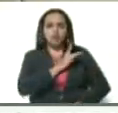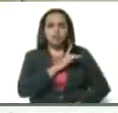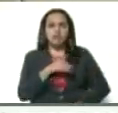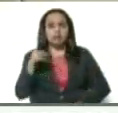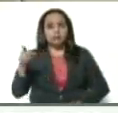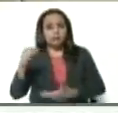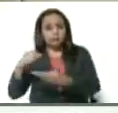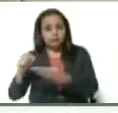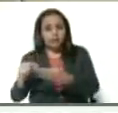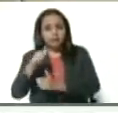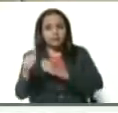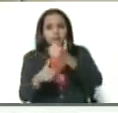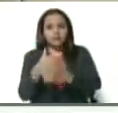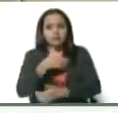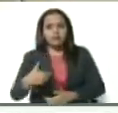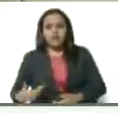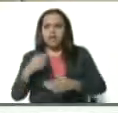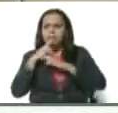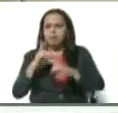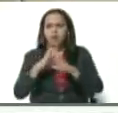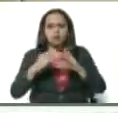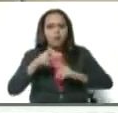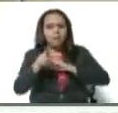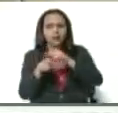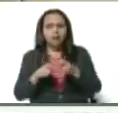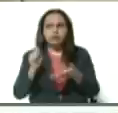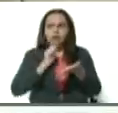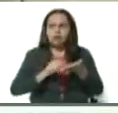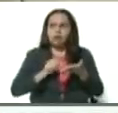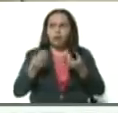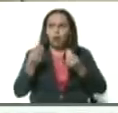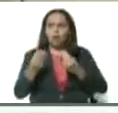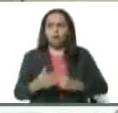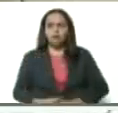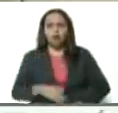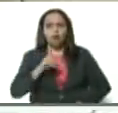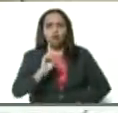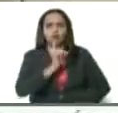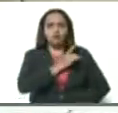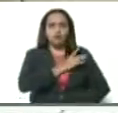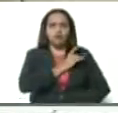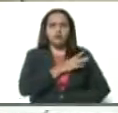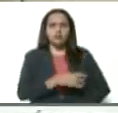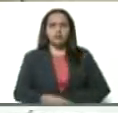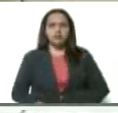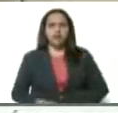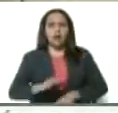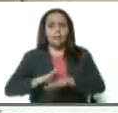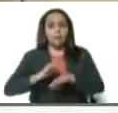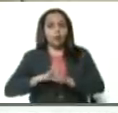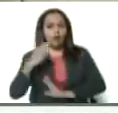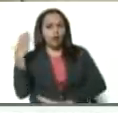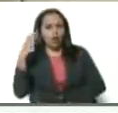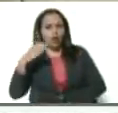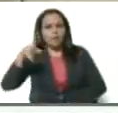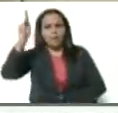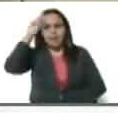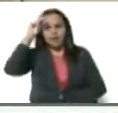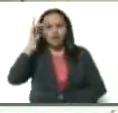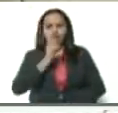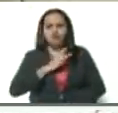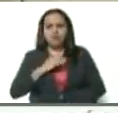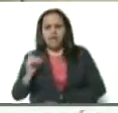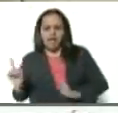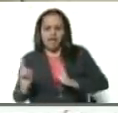nota ahí, vicepresidente, para que me respondas todas las preguntas que estoy dejando. Uno de Chile. Porque los de Colombia, Perú y Chile entran